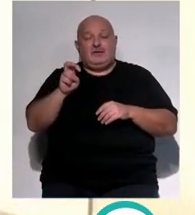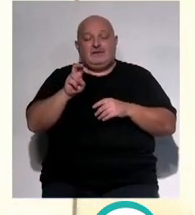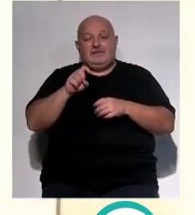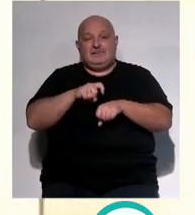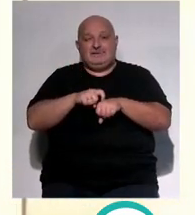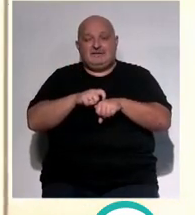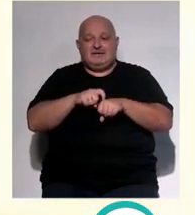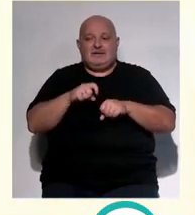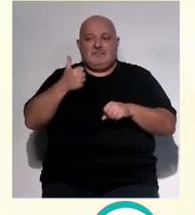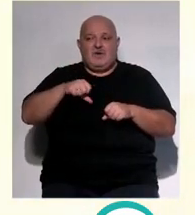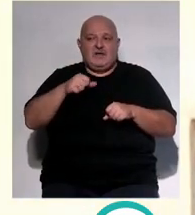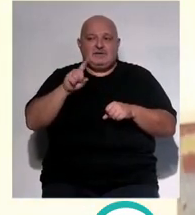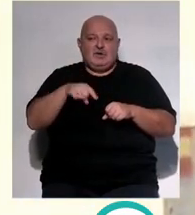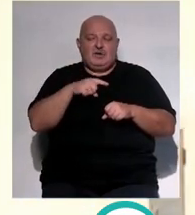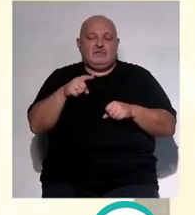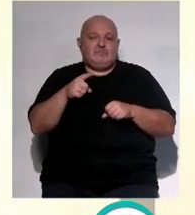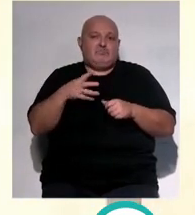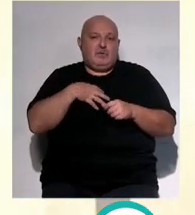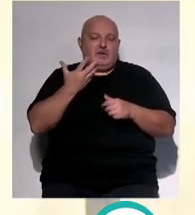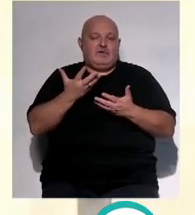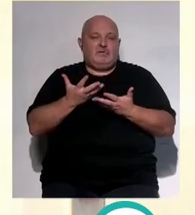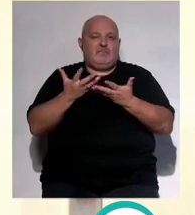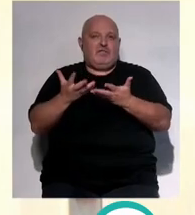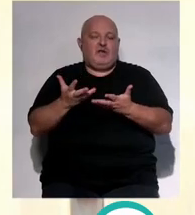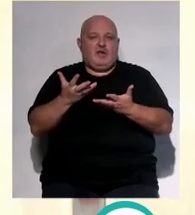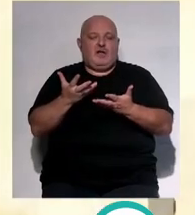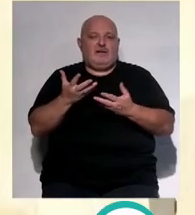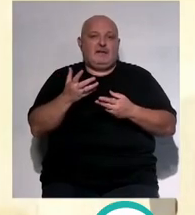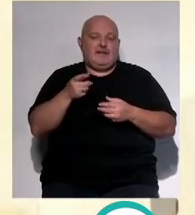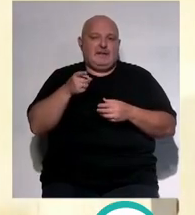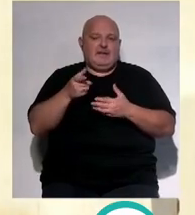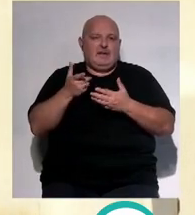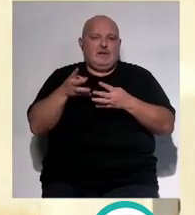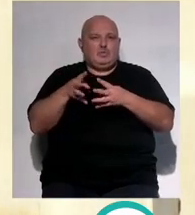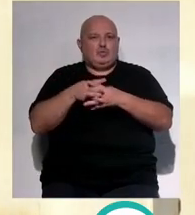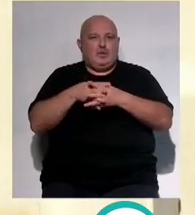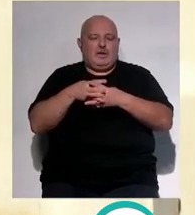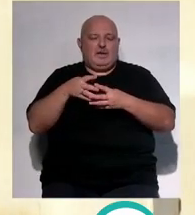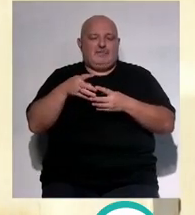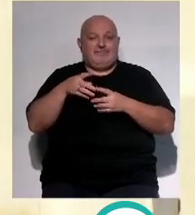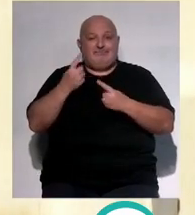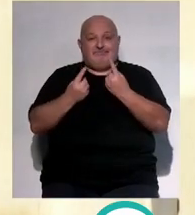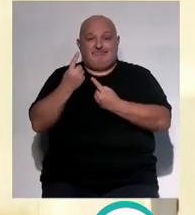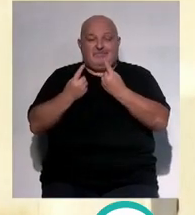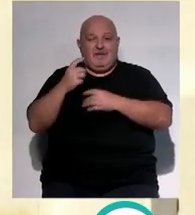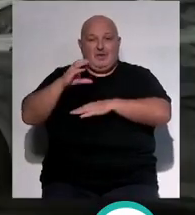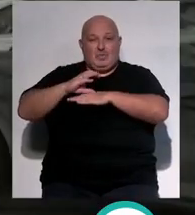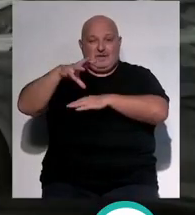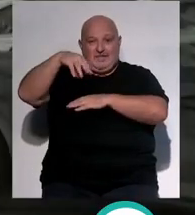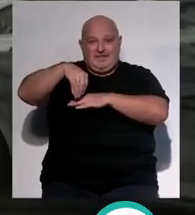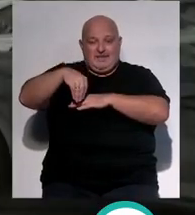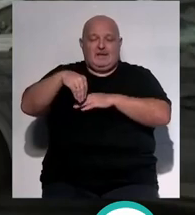aspectos que tenemos que valorar si vamos a prestar servicio allí o no y estructuralmente esos aspectos que tenemos que valorar